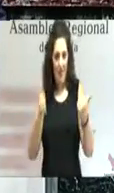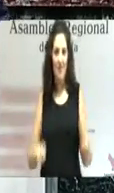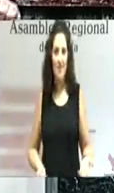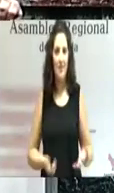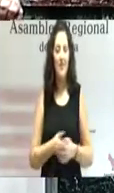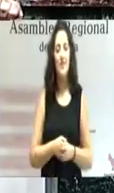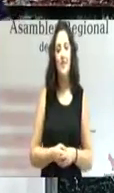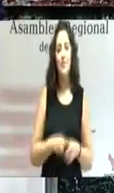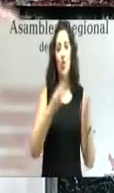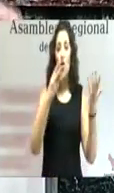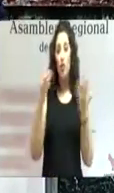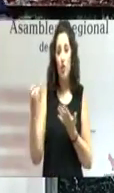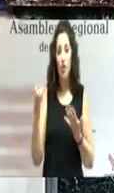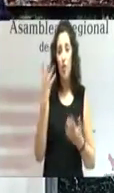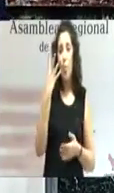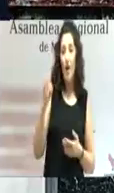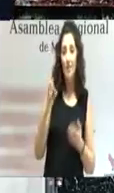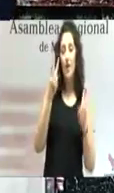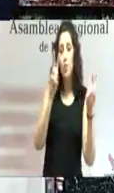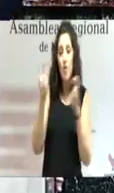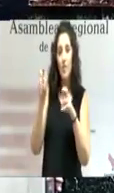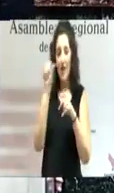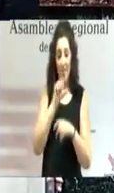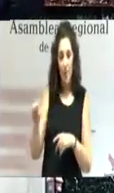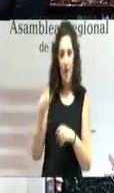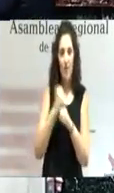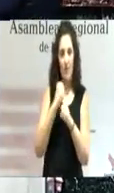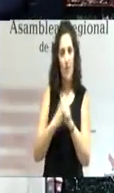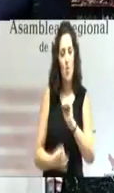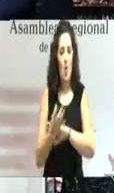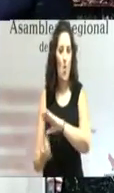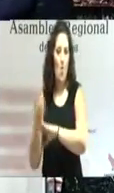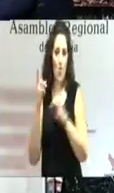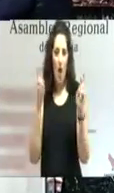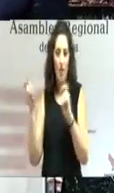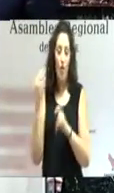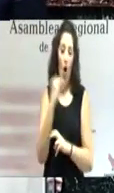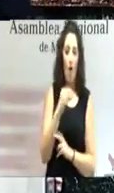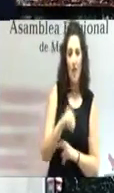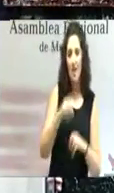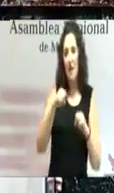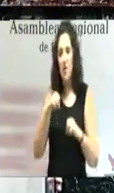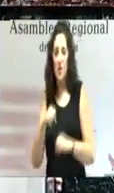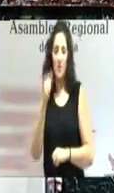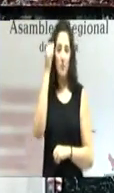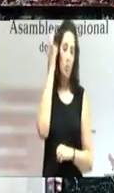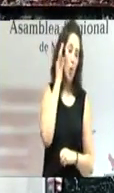840 nuevos empleos a la semana, jóvenes y mayores, mujeres y hombres.